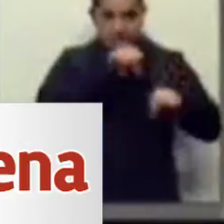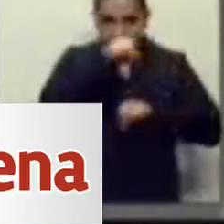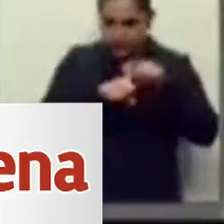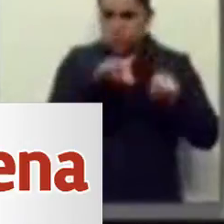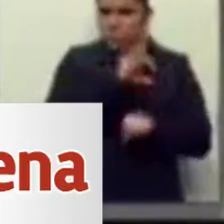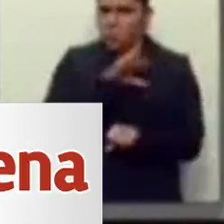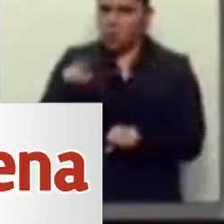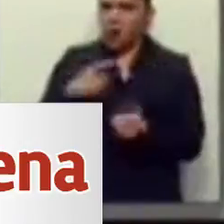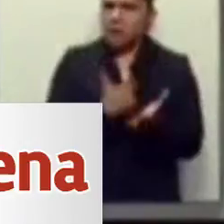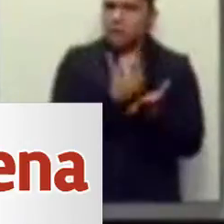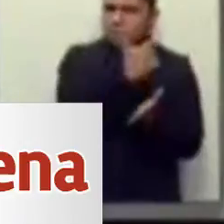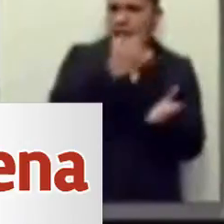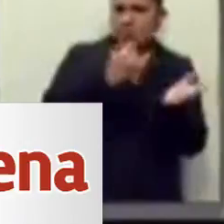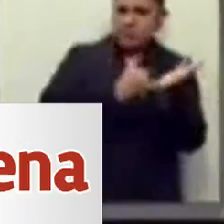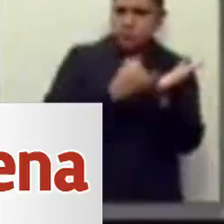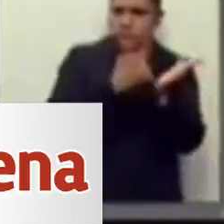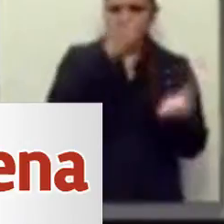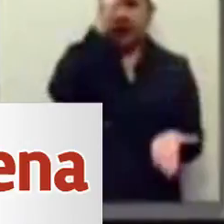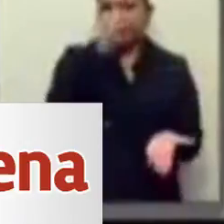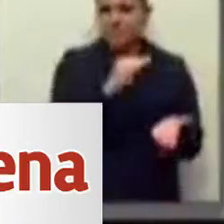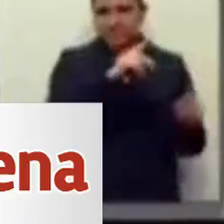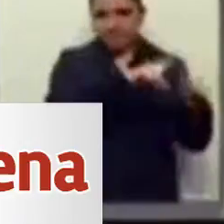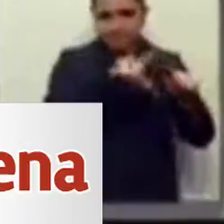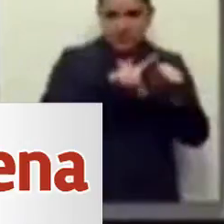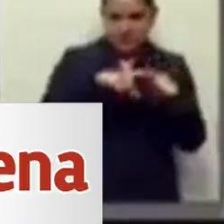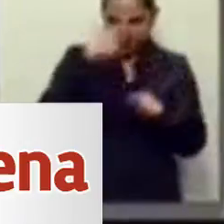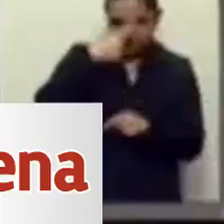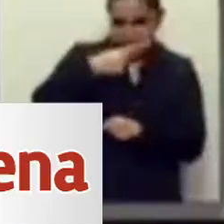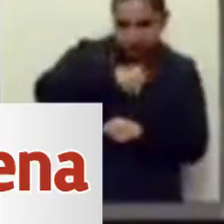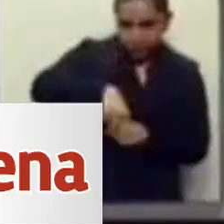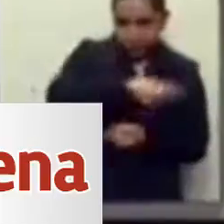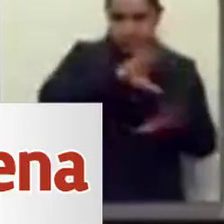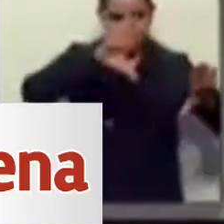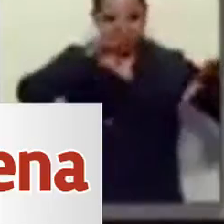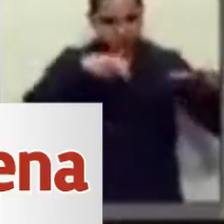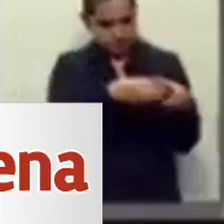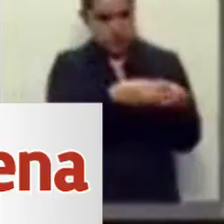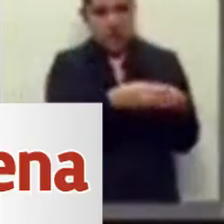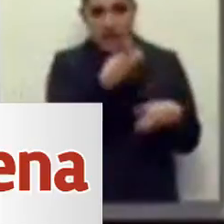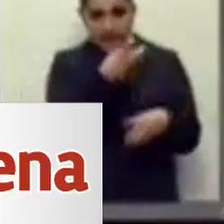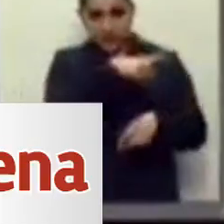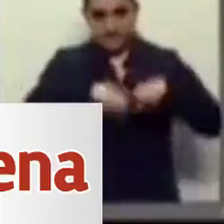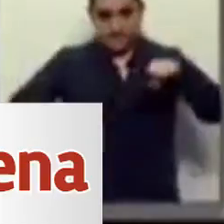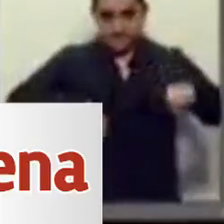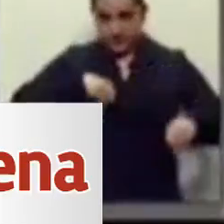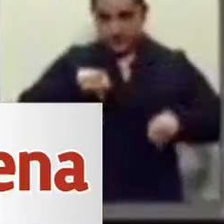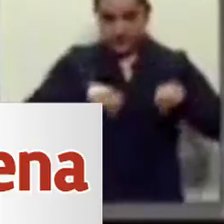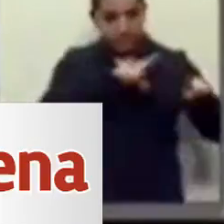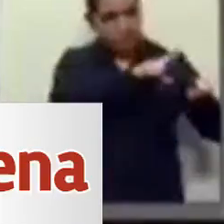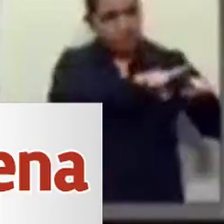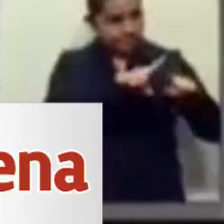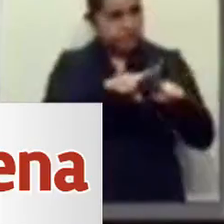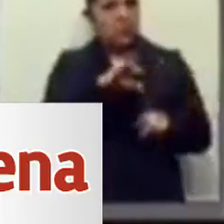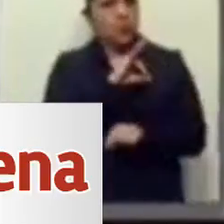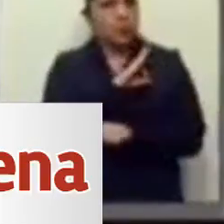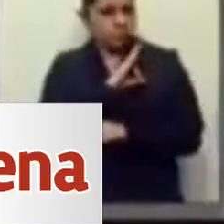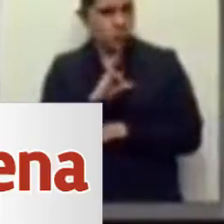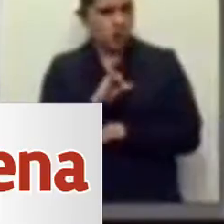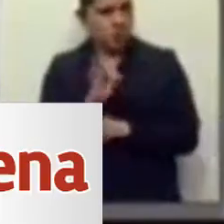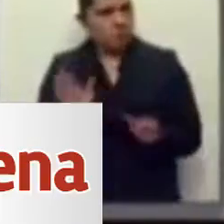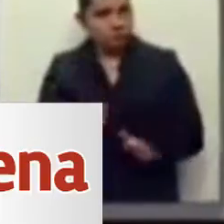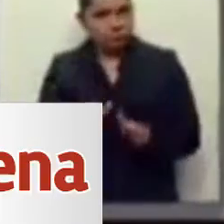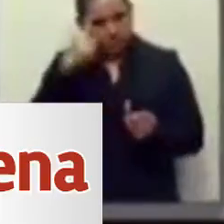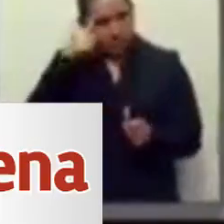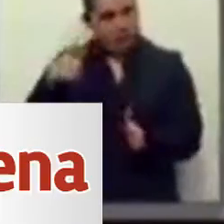que el uso de la bicicleta tiene que ser un medio de transporte fundamental que sea parte de la política